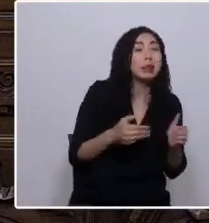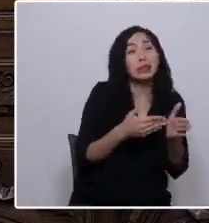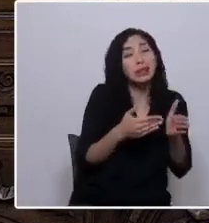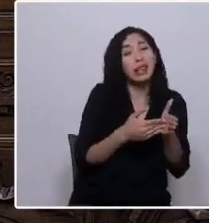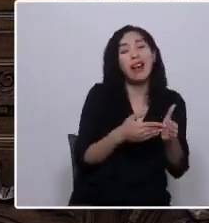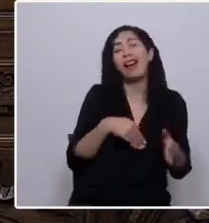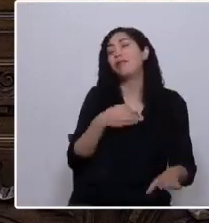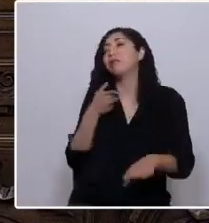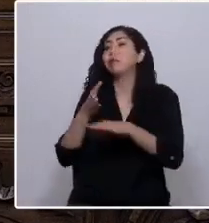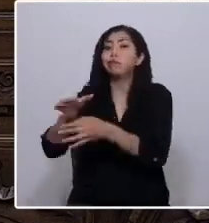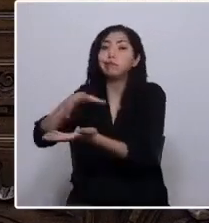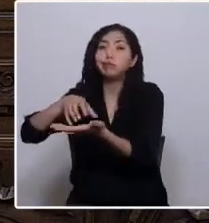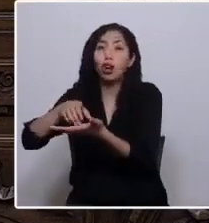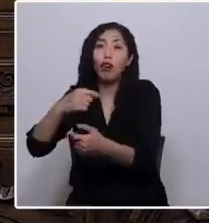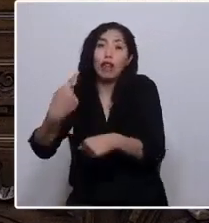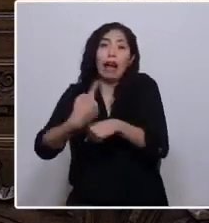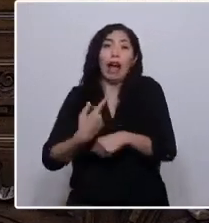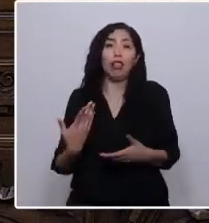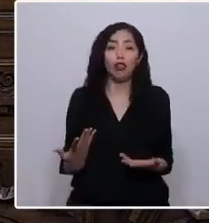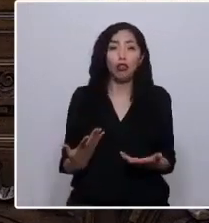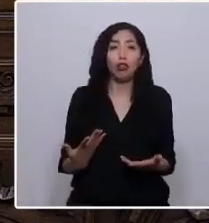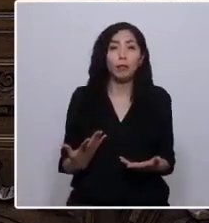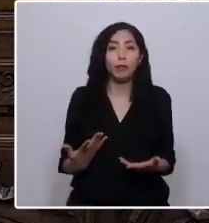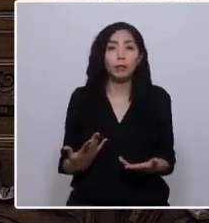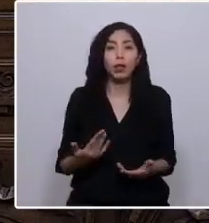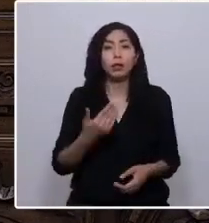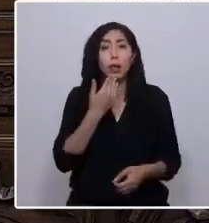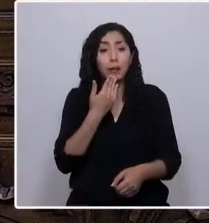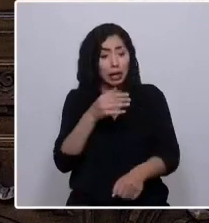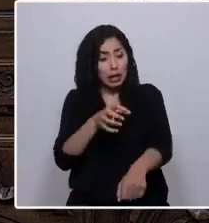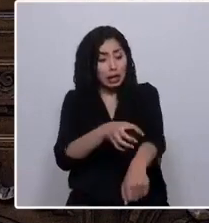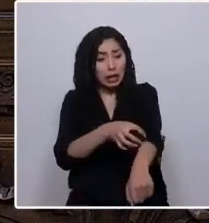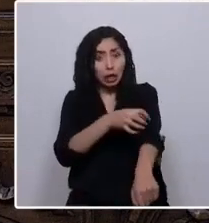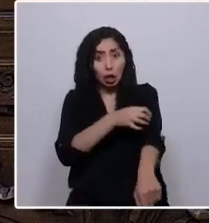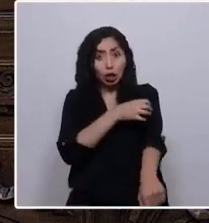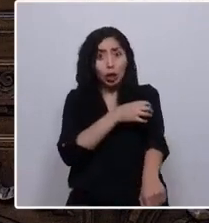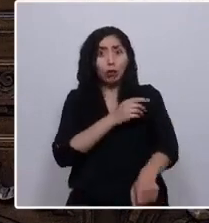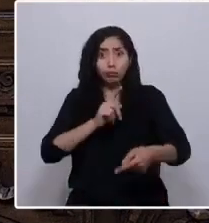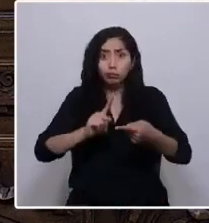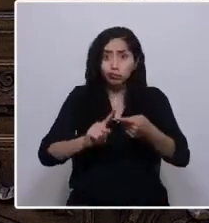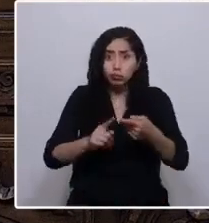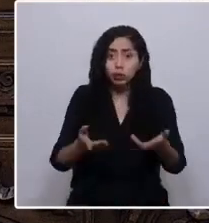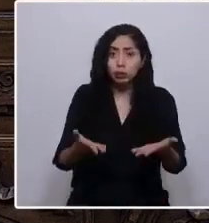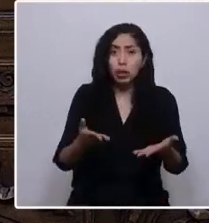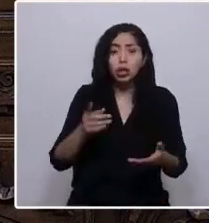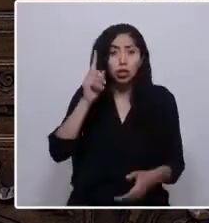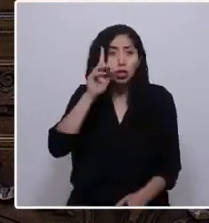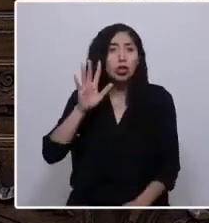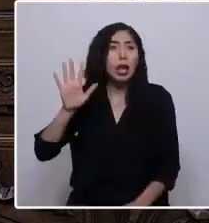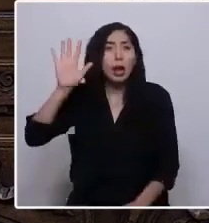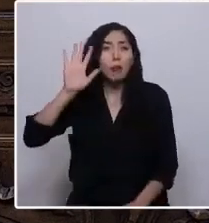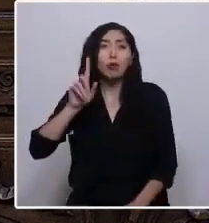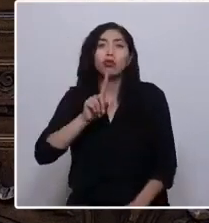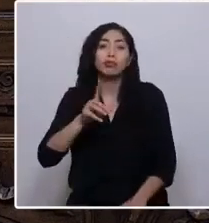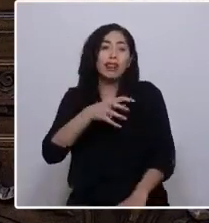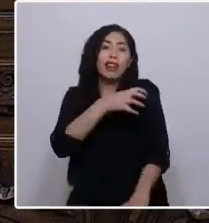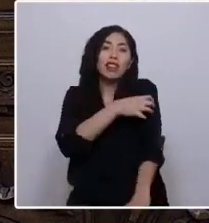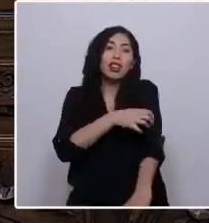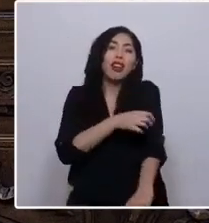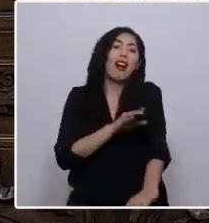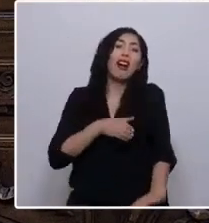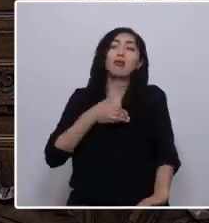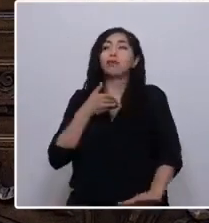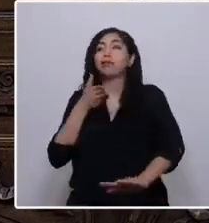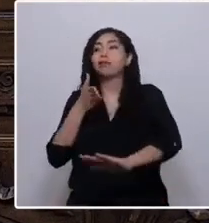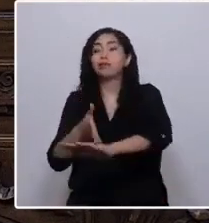sueldos de regiones no sean más bajos que los de Santiago. Soñamos en no tener que dejar nuestras regiones para poder operarnos o